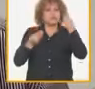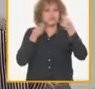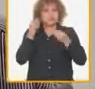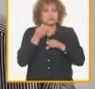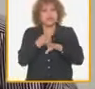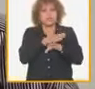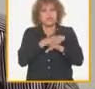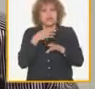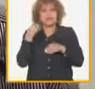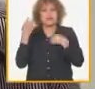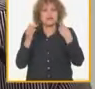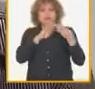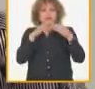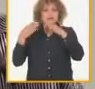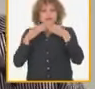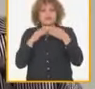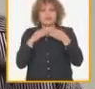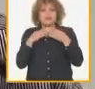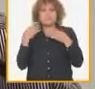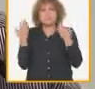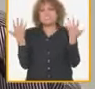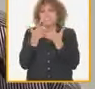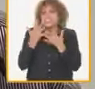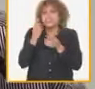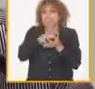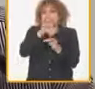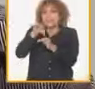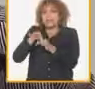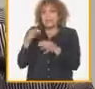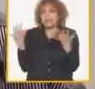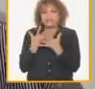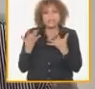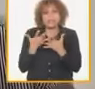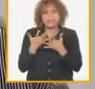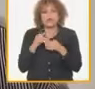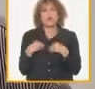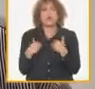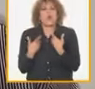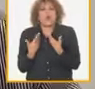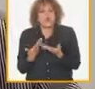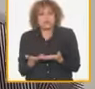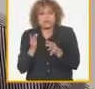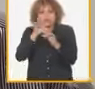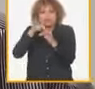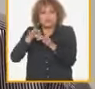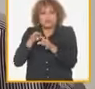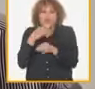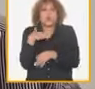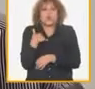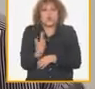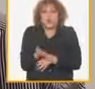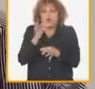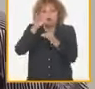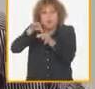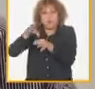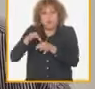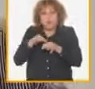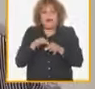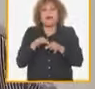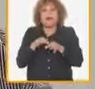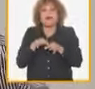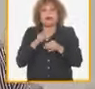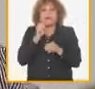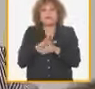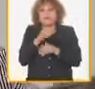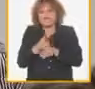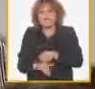colectivo que lleva mi pueblo quien la va a sembrar y cuando la va a sembrar y como la va a sembrar y ahí montaría entonces un esquema de seguimiento y control